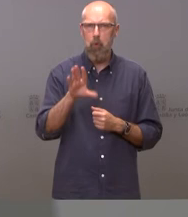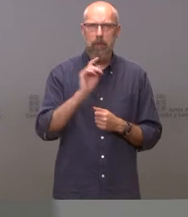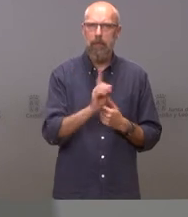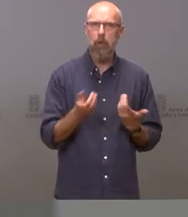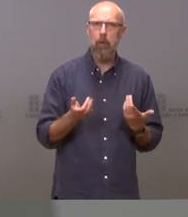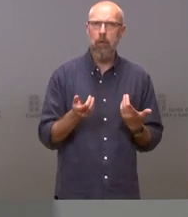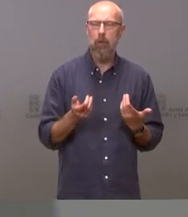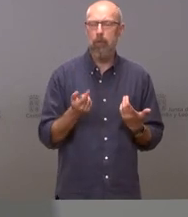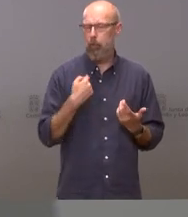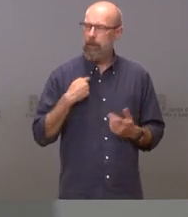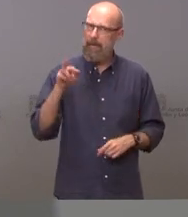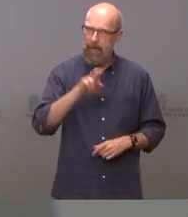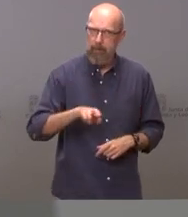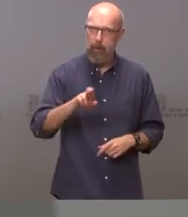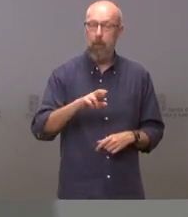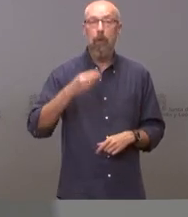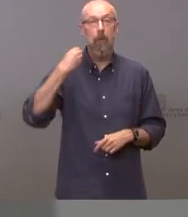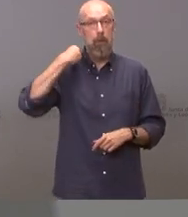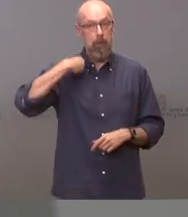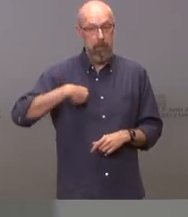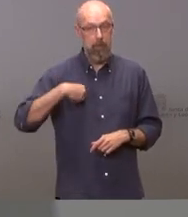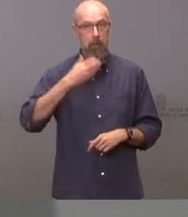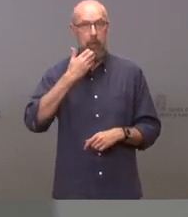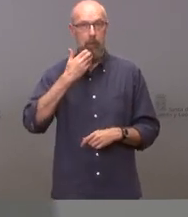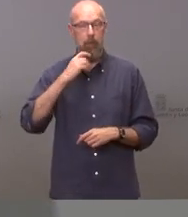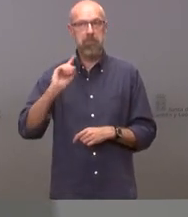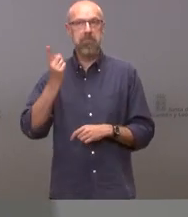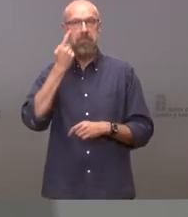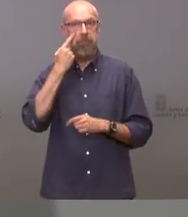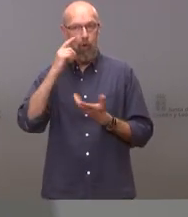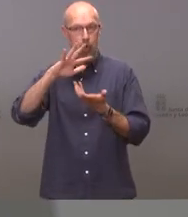le insisto en el mismo momento de conocer los hechos